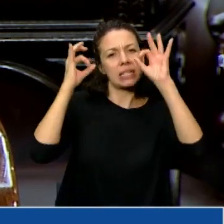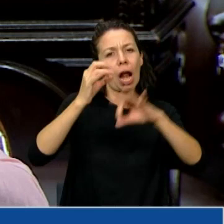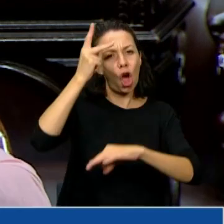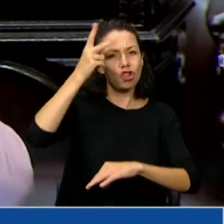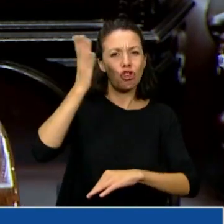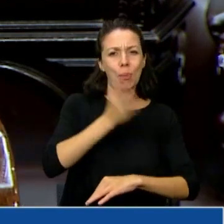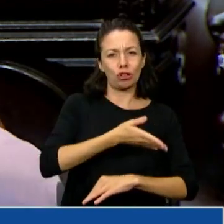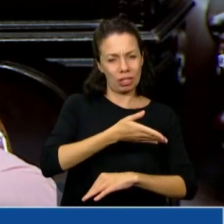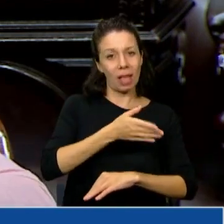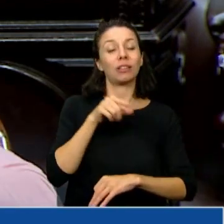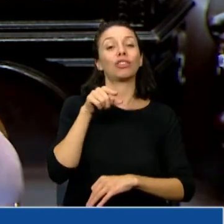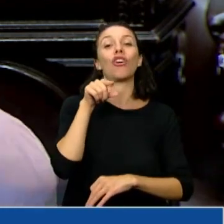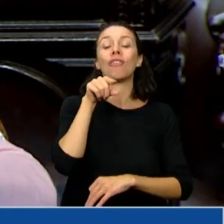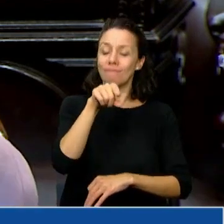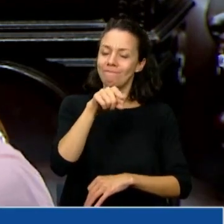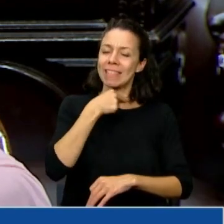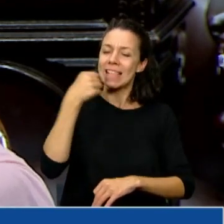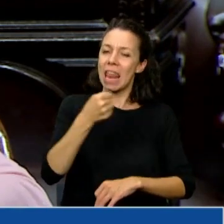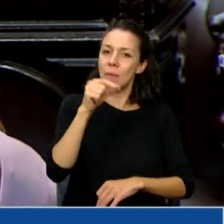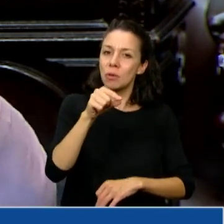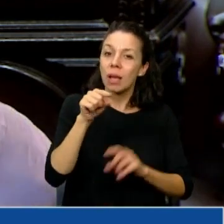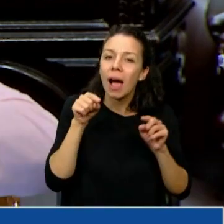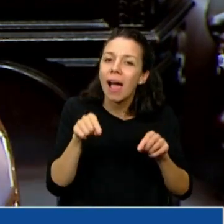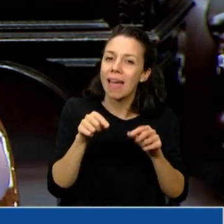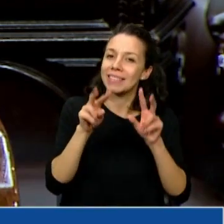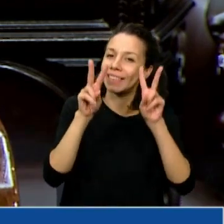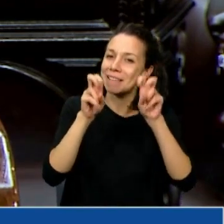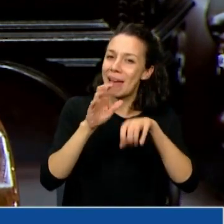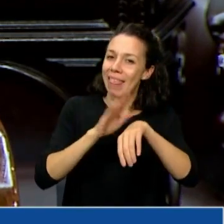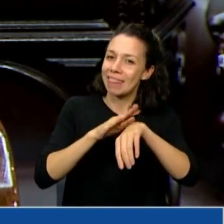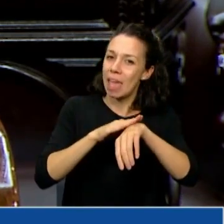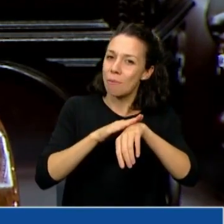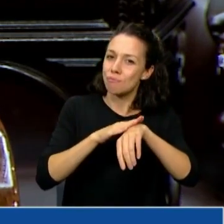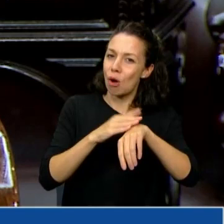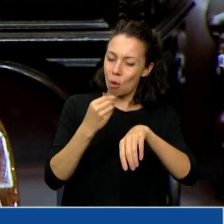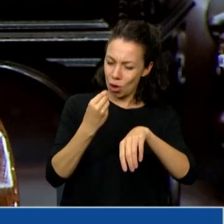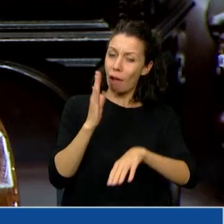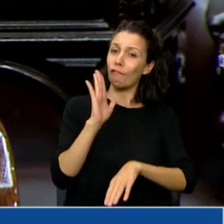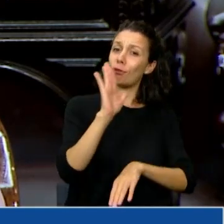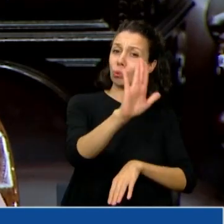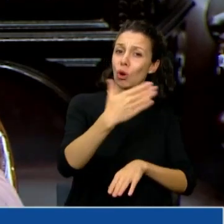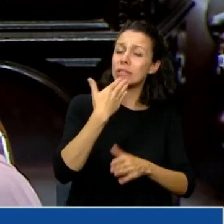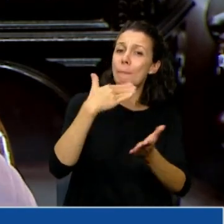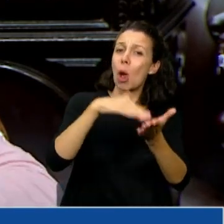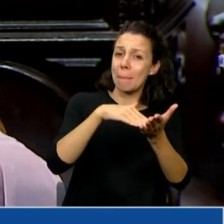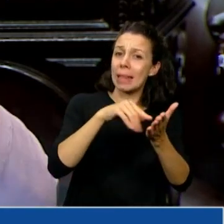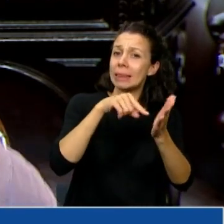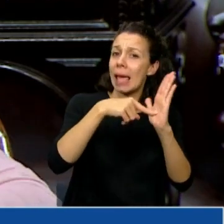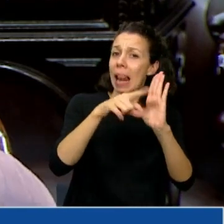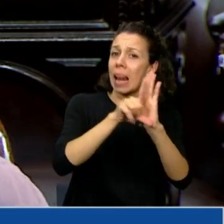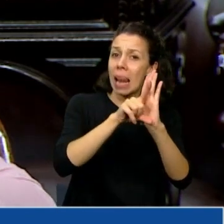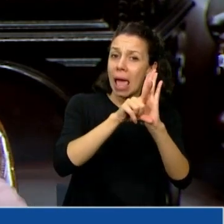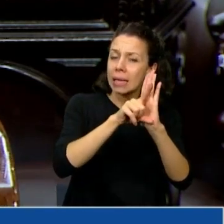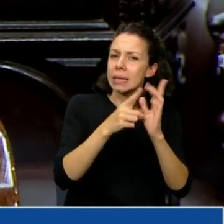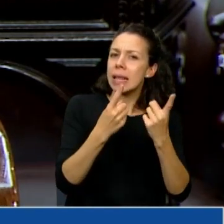eso y ahí está el juego del tiempo. Desde el futuro que se promete en una ley, está el